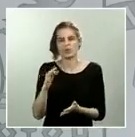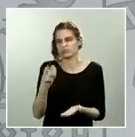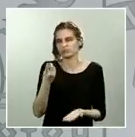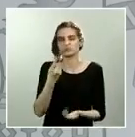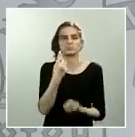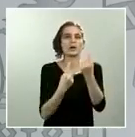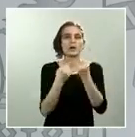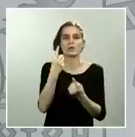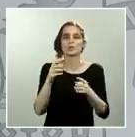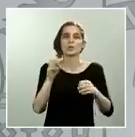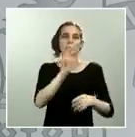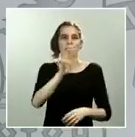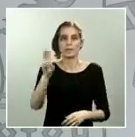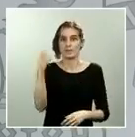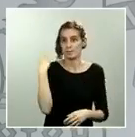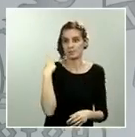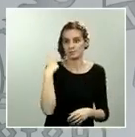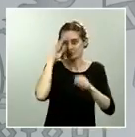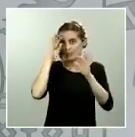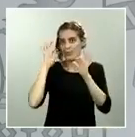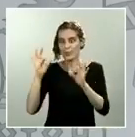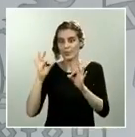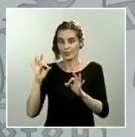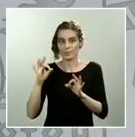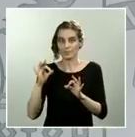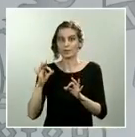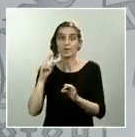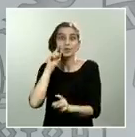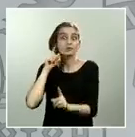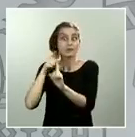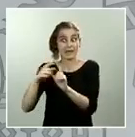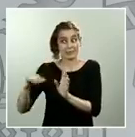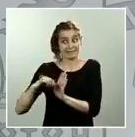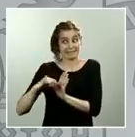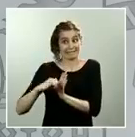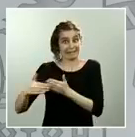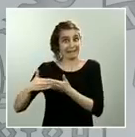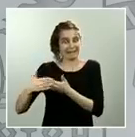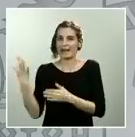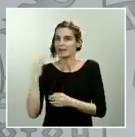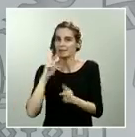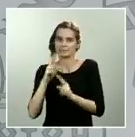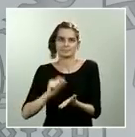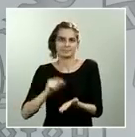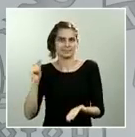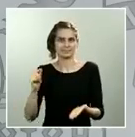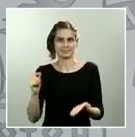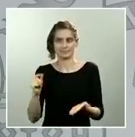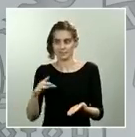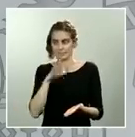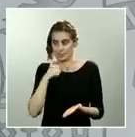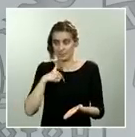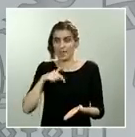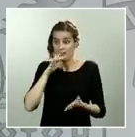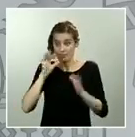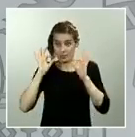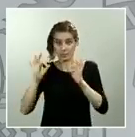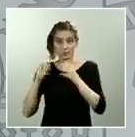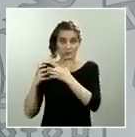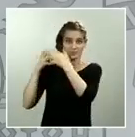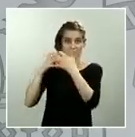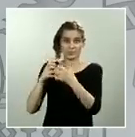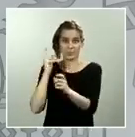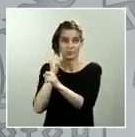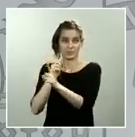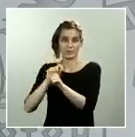Es obvio que hay que responderla en un plazo corto de tiempo porque hay que hacerlo justamente cuando estamos en plena lucha contra la pandemia. Yo creo que cada